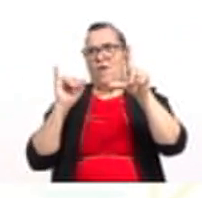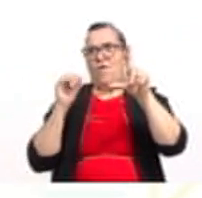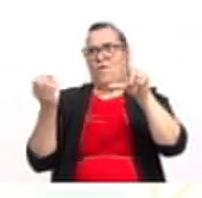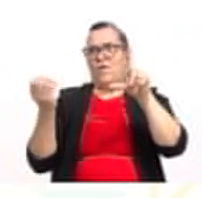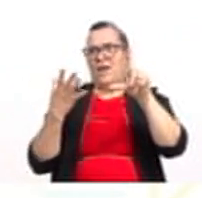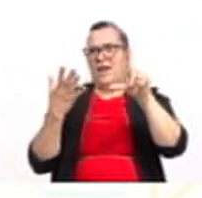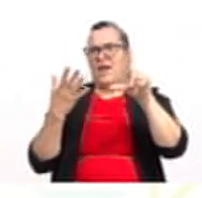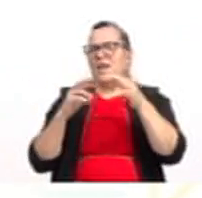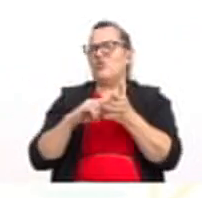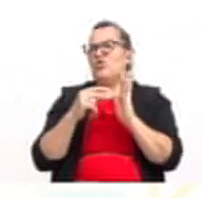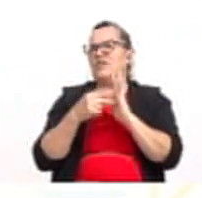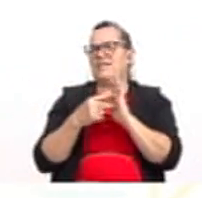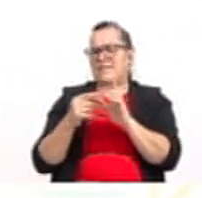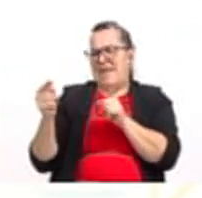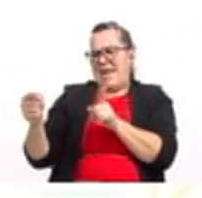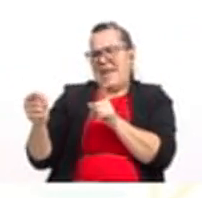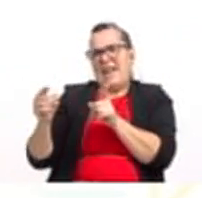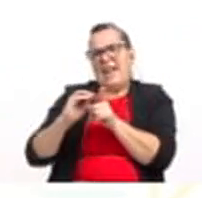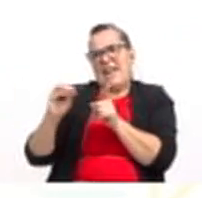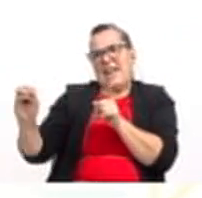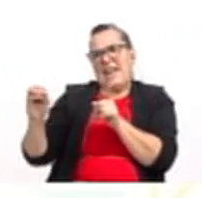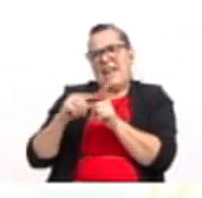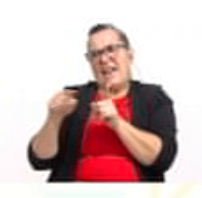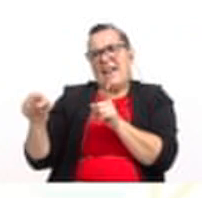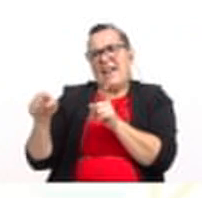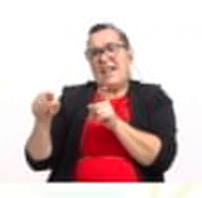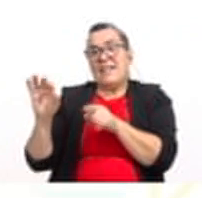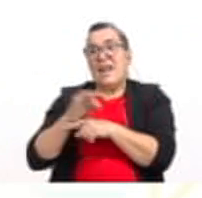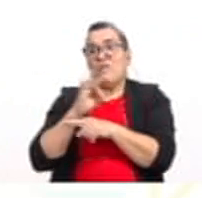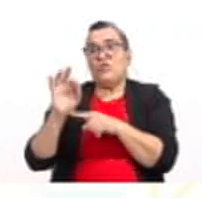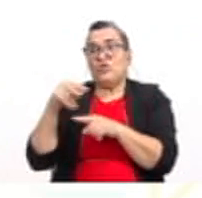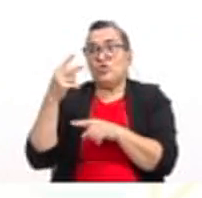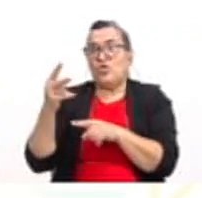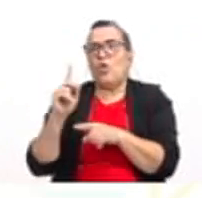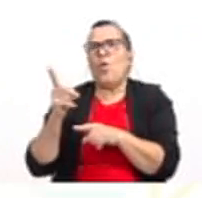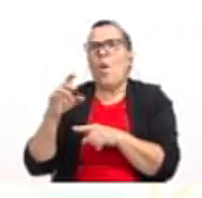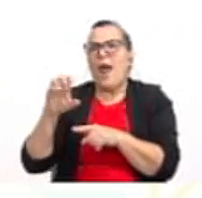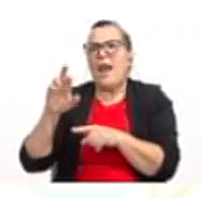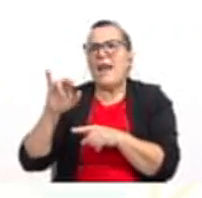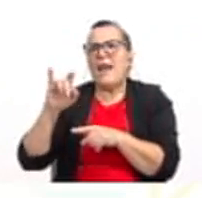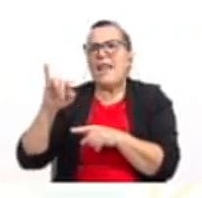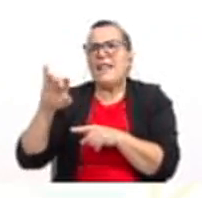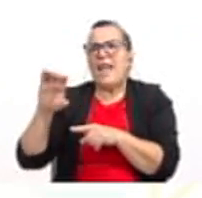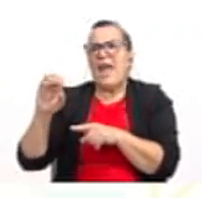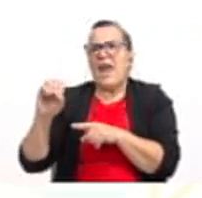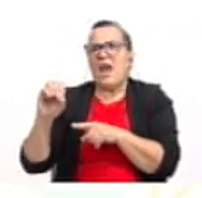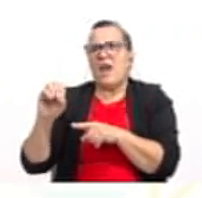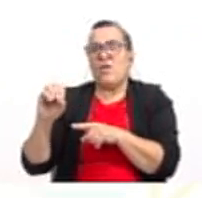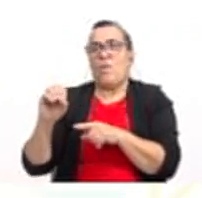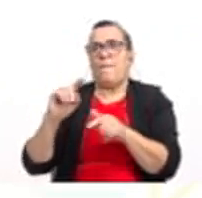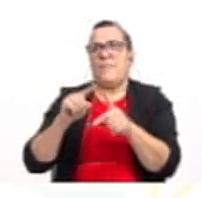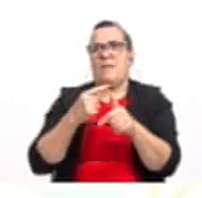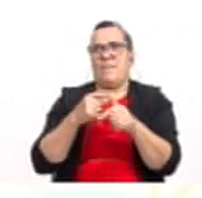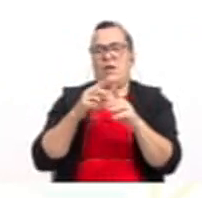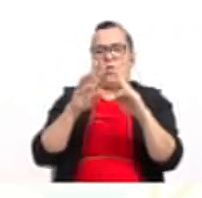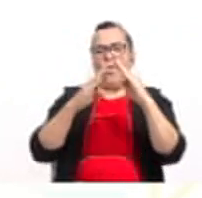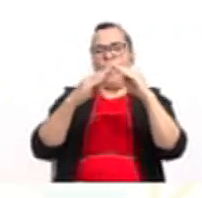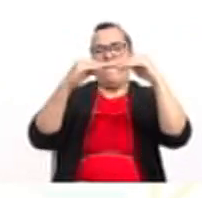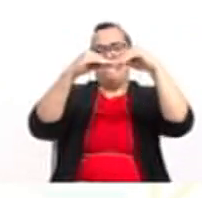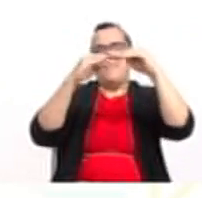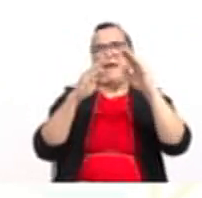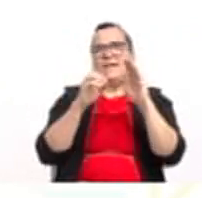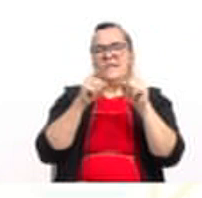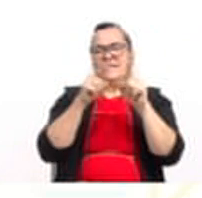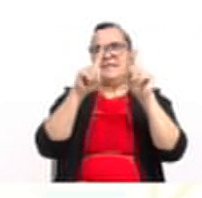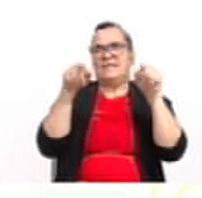Ahora, determinemos el criterio de la función cuadrática. ¿Cómo lo podemos determinar? Primero conocemos el vértice, que es 6,3,